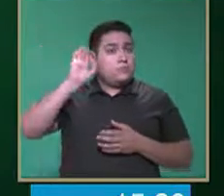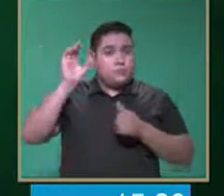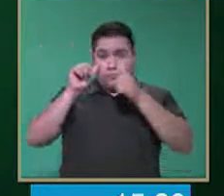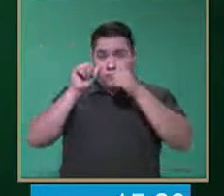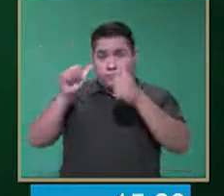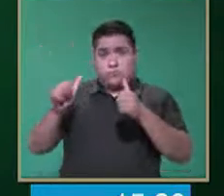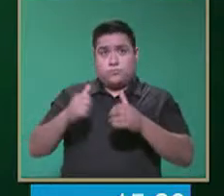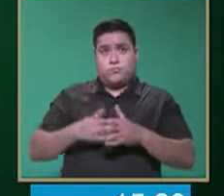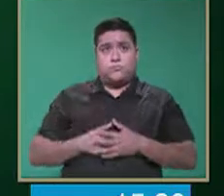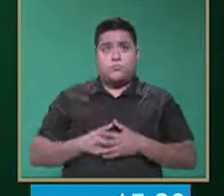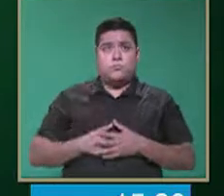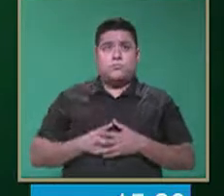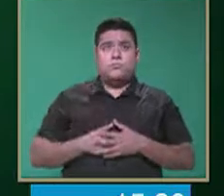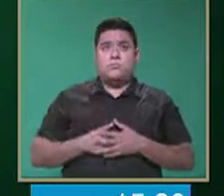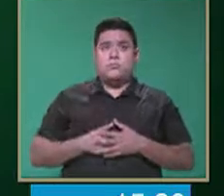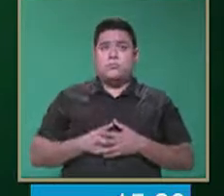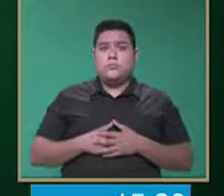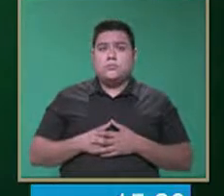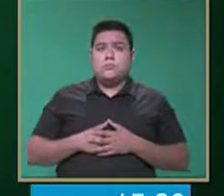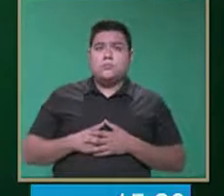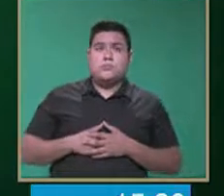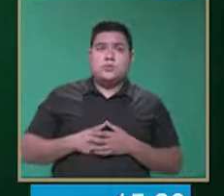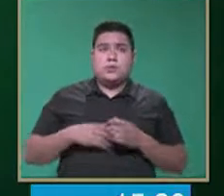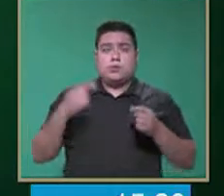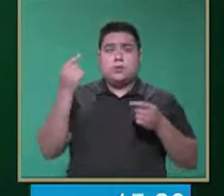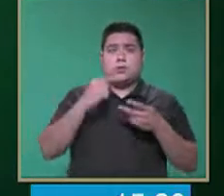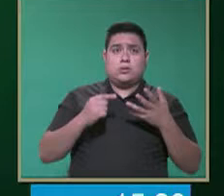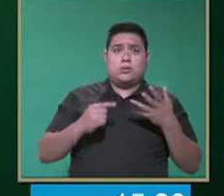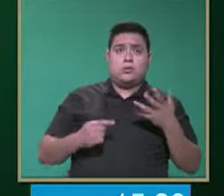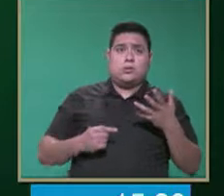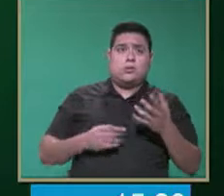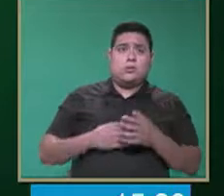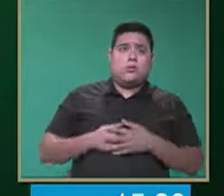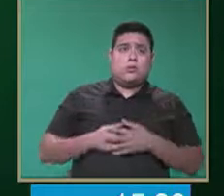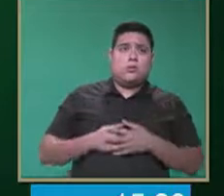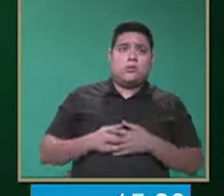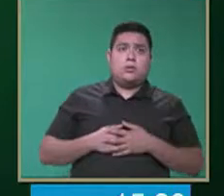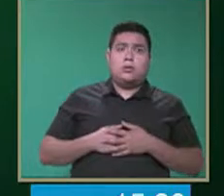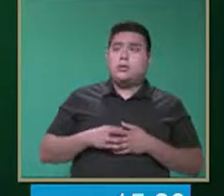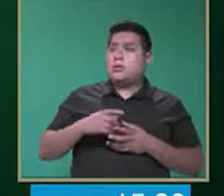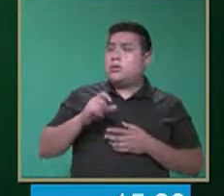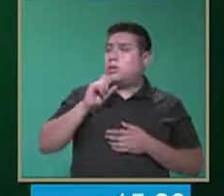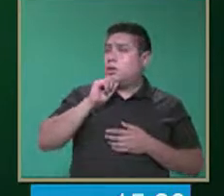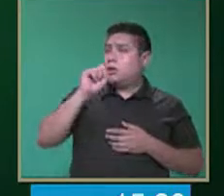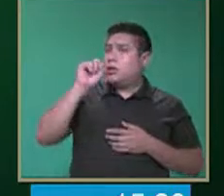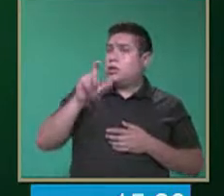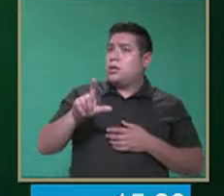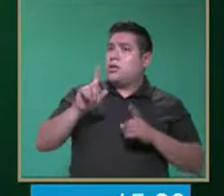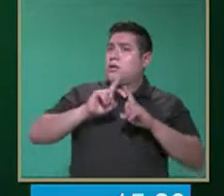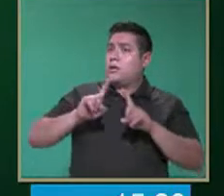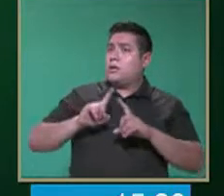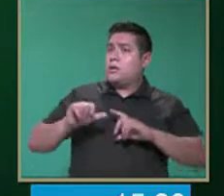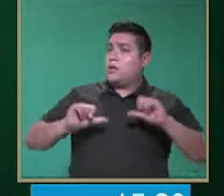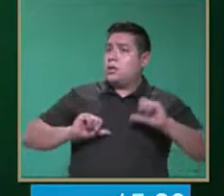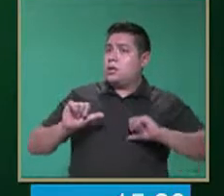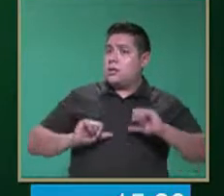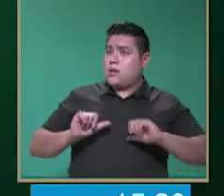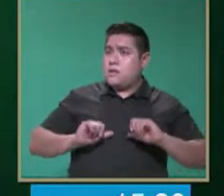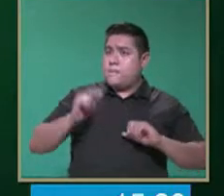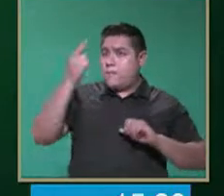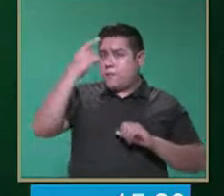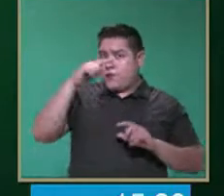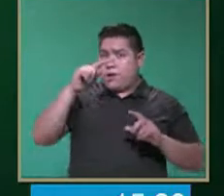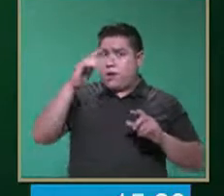podemos trabajarlo con indicaciones para favorecer esta parte. Asimismo, hay actividades para el desarrollo de